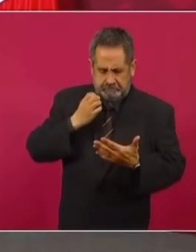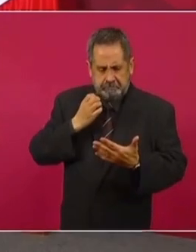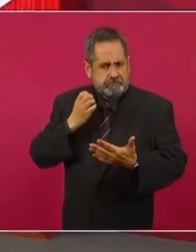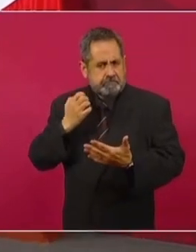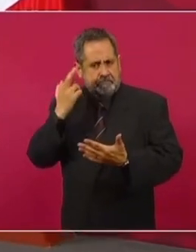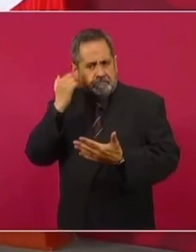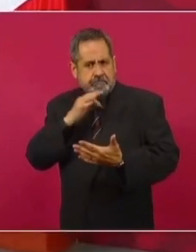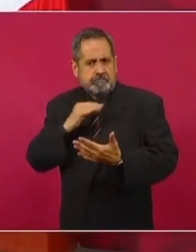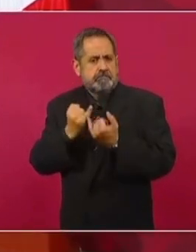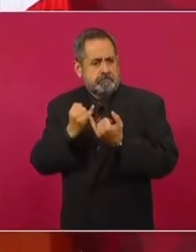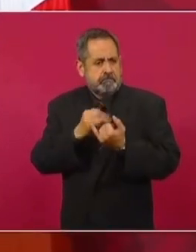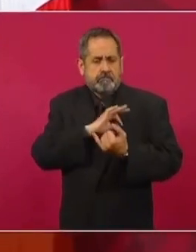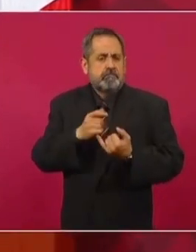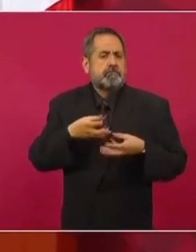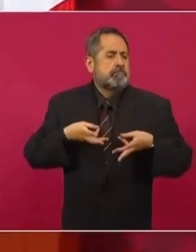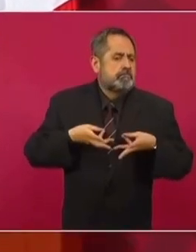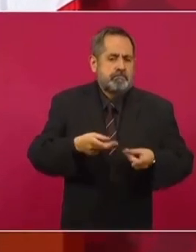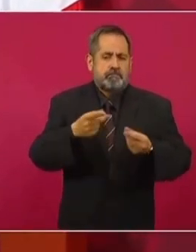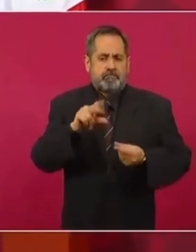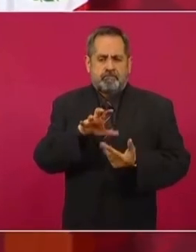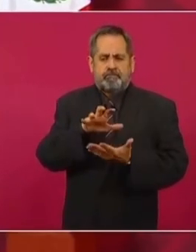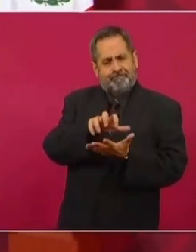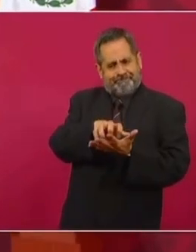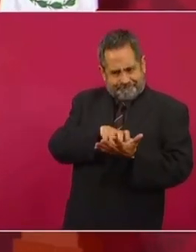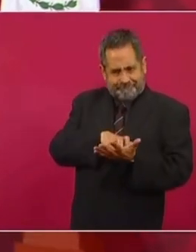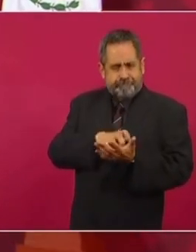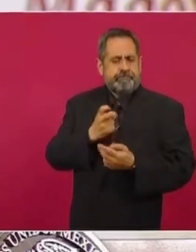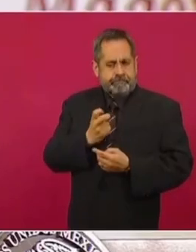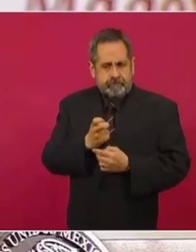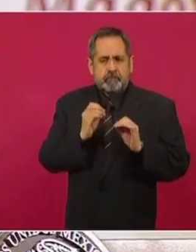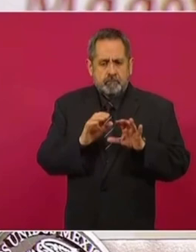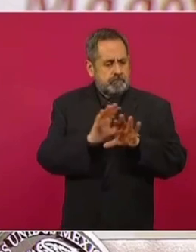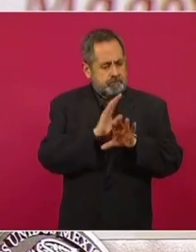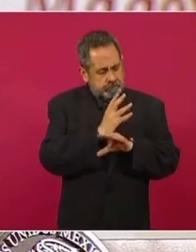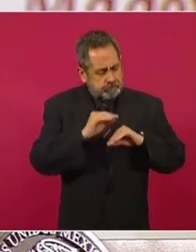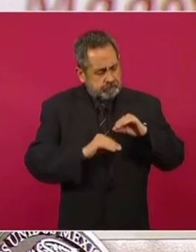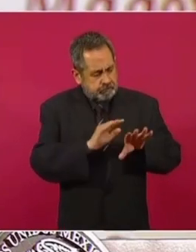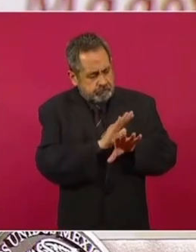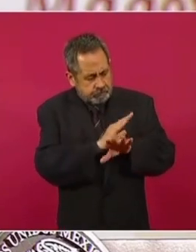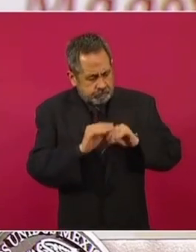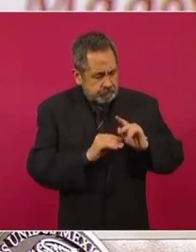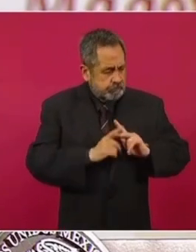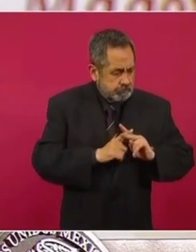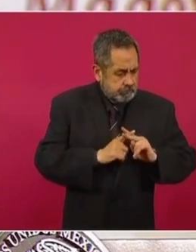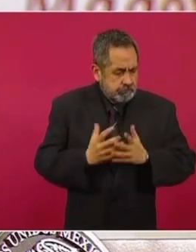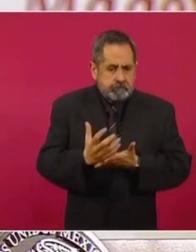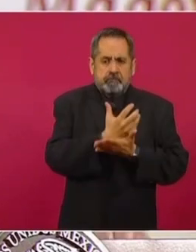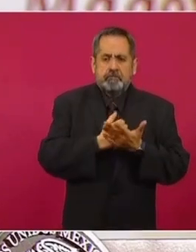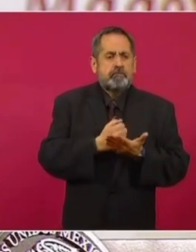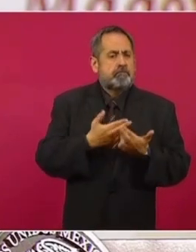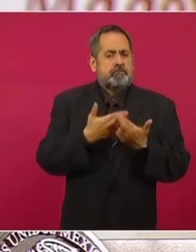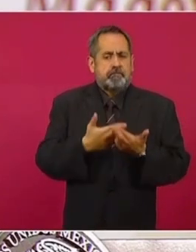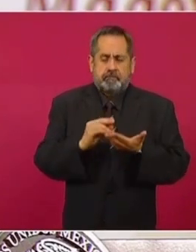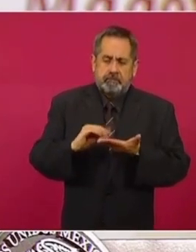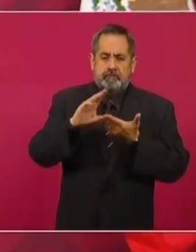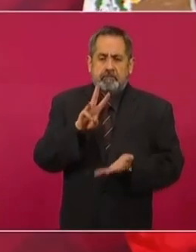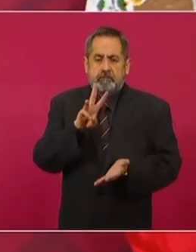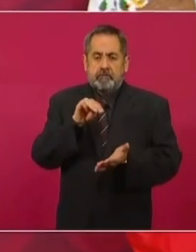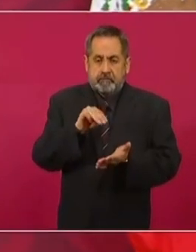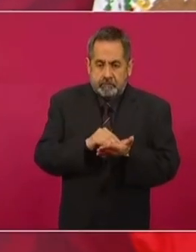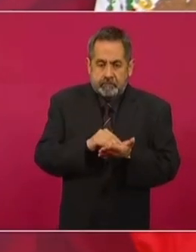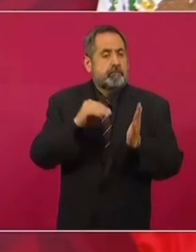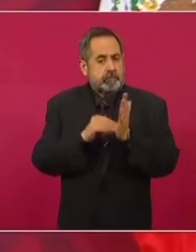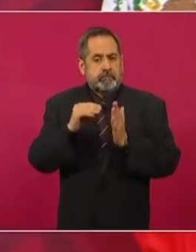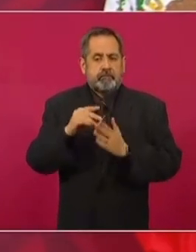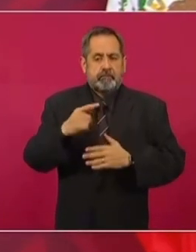las medidas de austeridad o los ajustes presupuestales que son los que permitirían casi tres mil millones de pesos, digamos